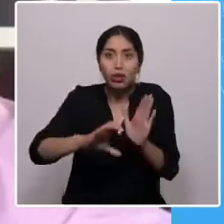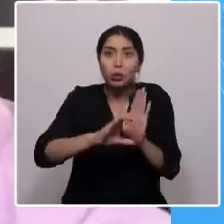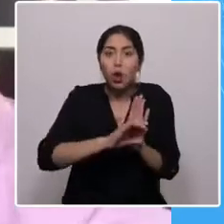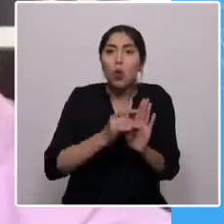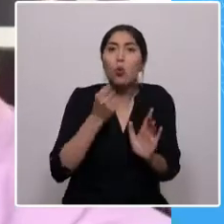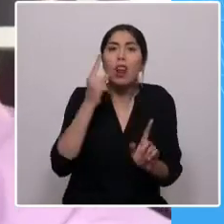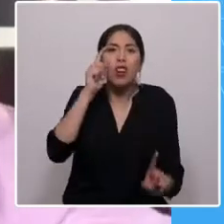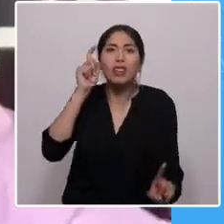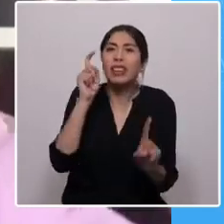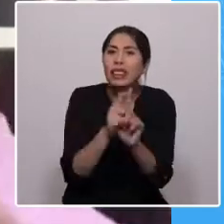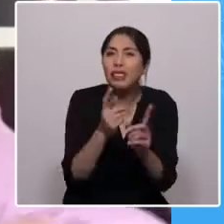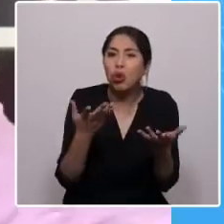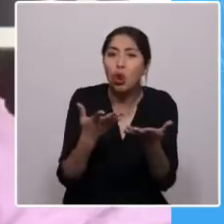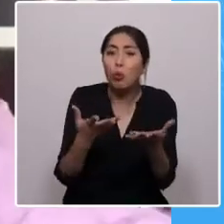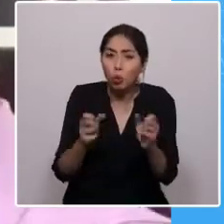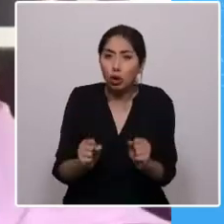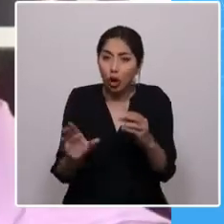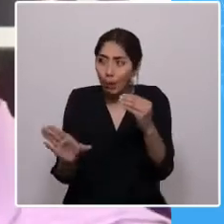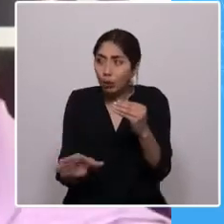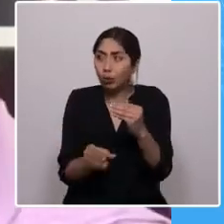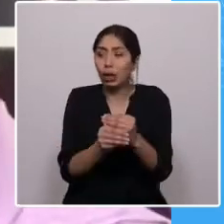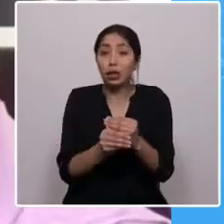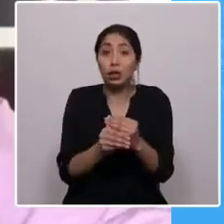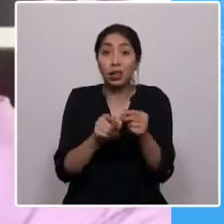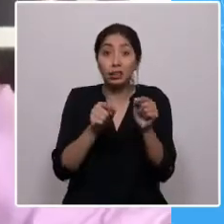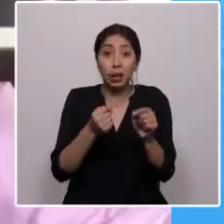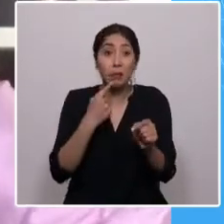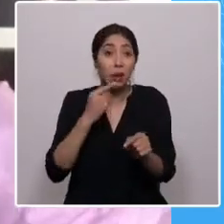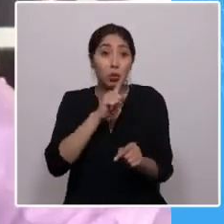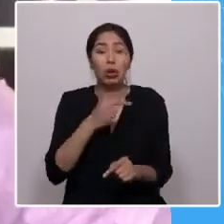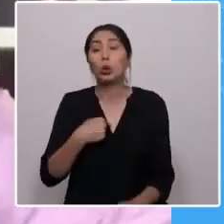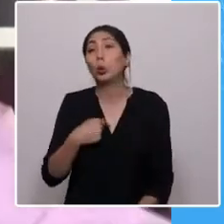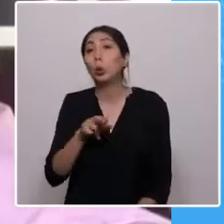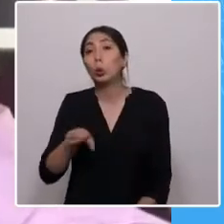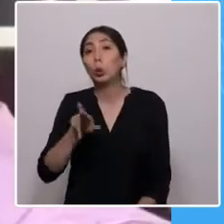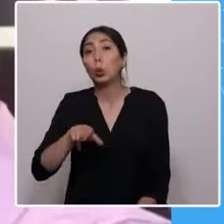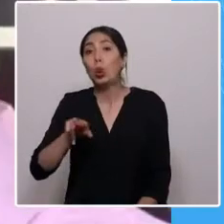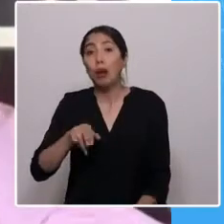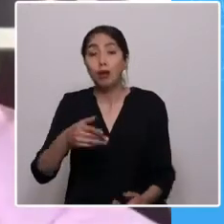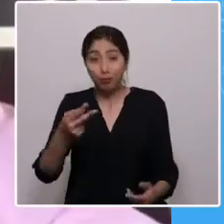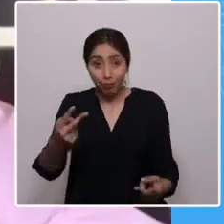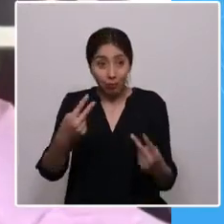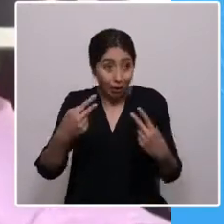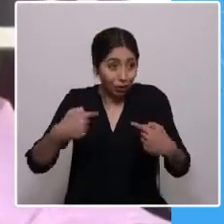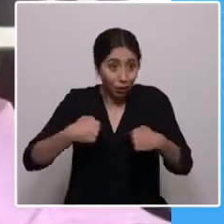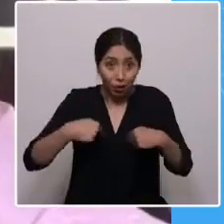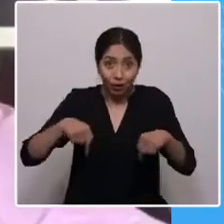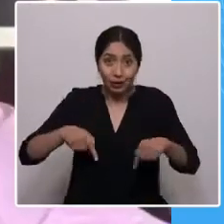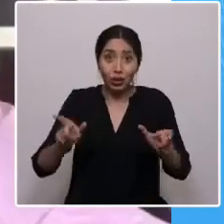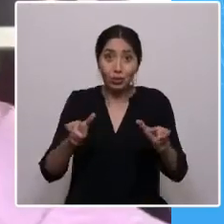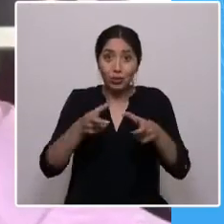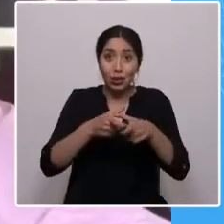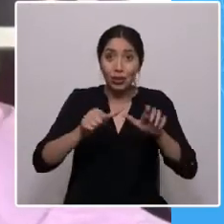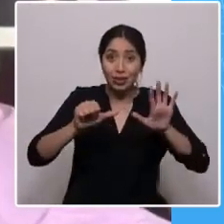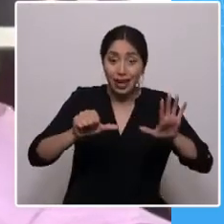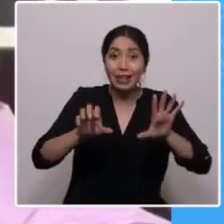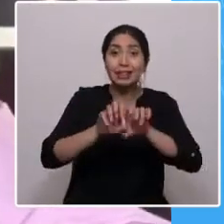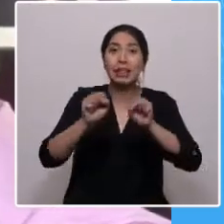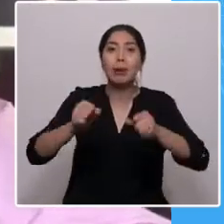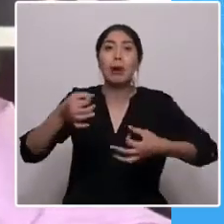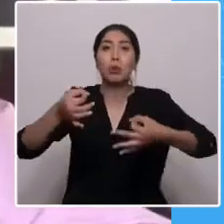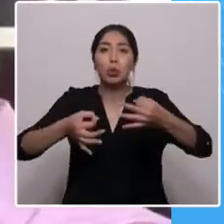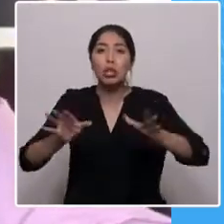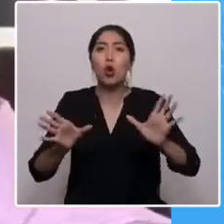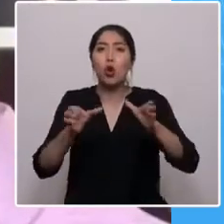¿En qué puedo aportar valor? Esa pregunta no saben cuántas veces me la hice. Y miren dónde terminé. En la comisión número 6. Sistema de la justicia, órgano autónomo